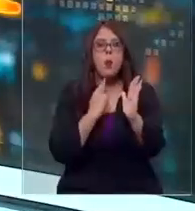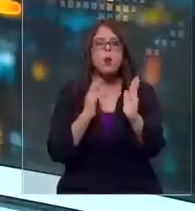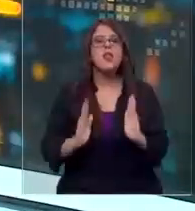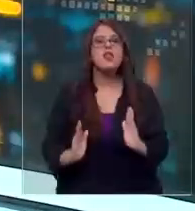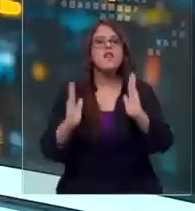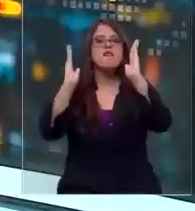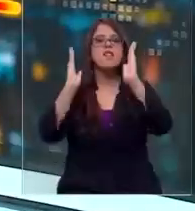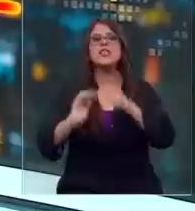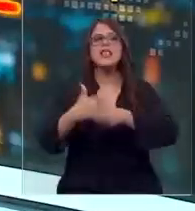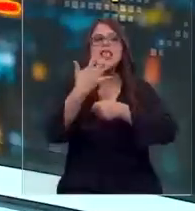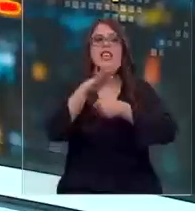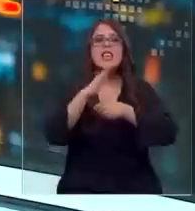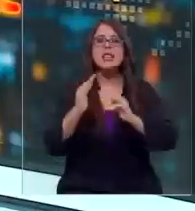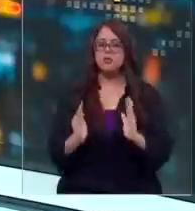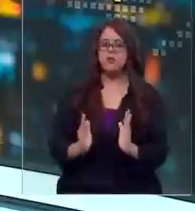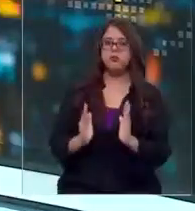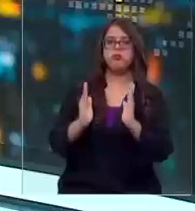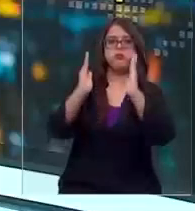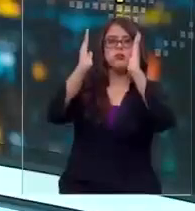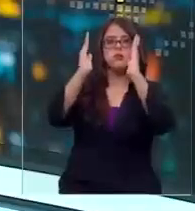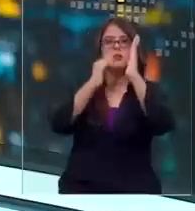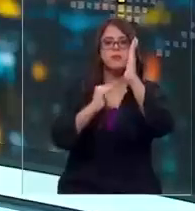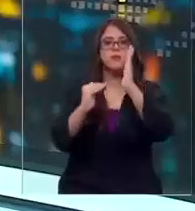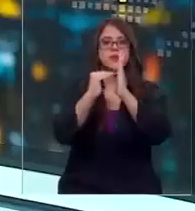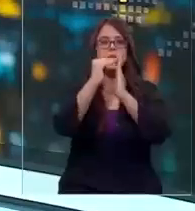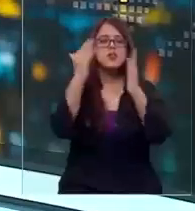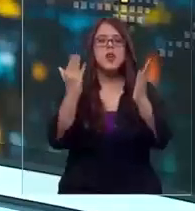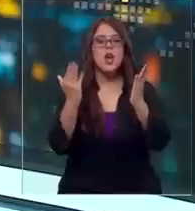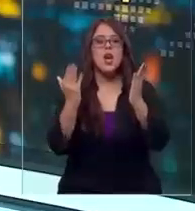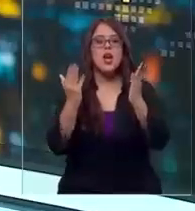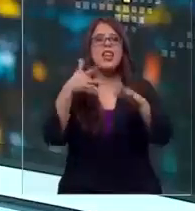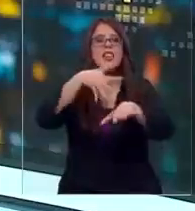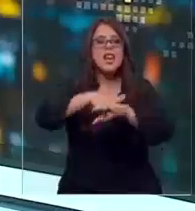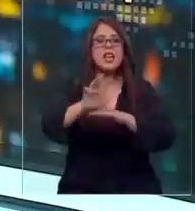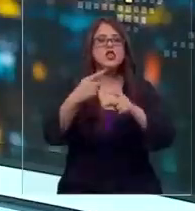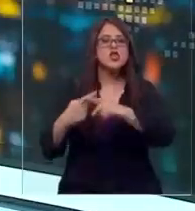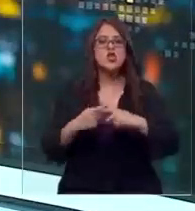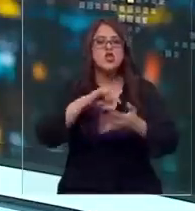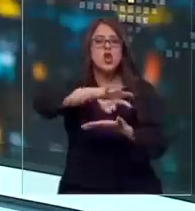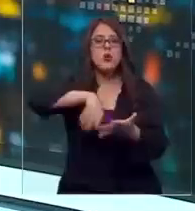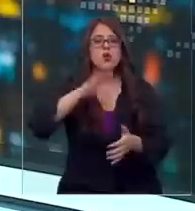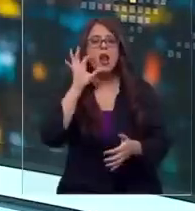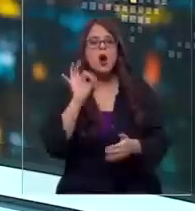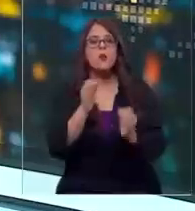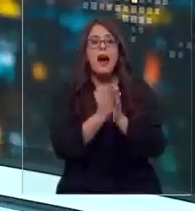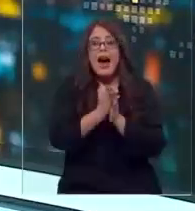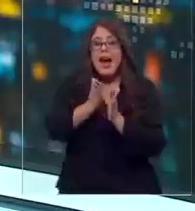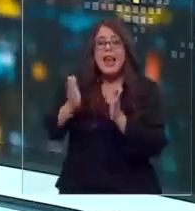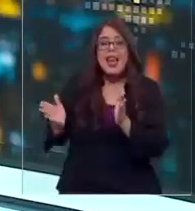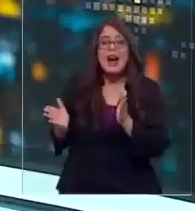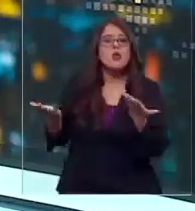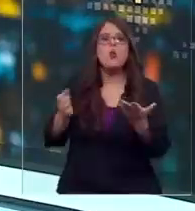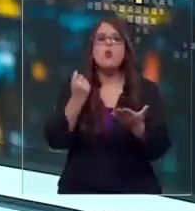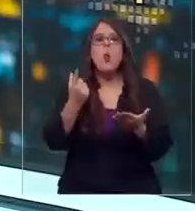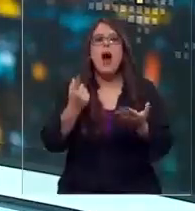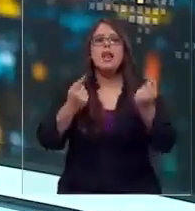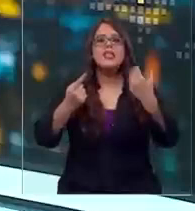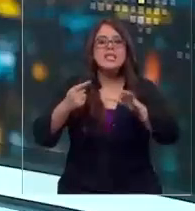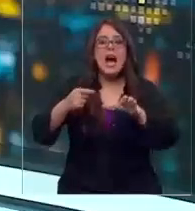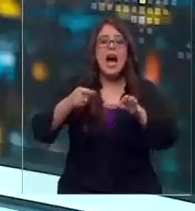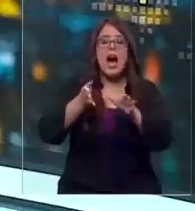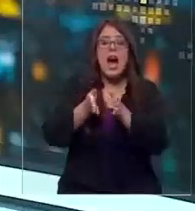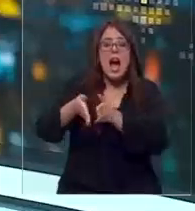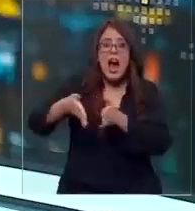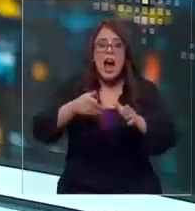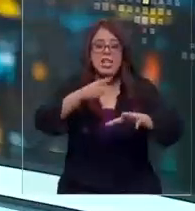de un edificio de 15 pisos destinado a viviendas de integración social en la comuna de Las Condes a un costado de la Rotonda Atenas. La obra